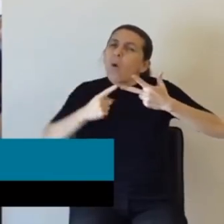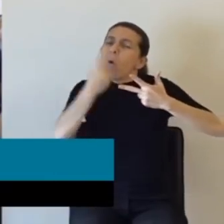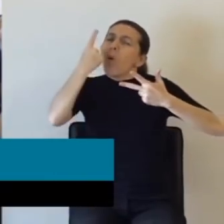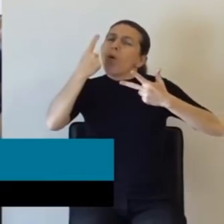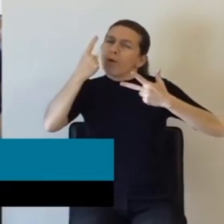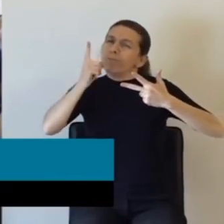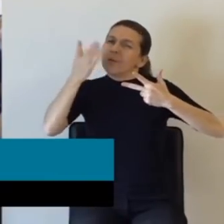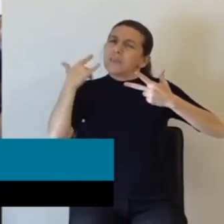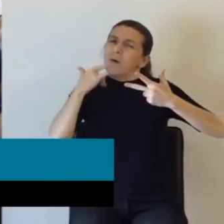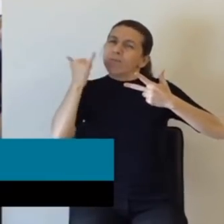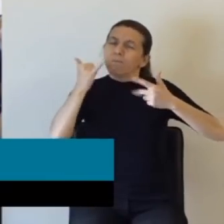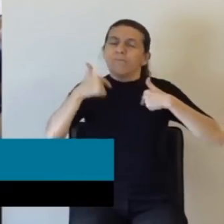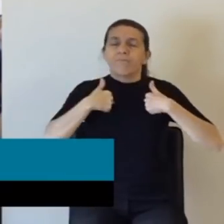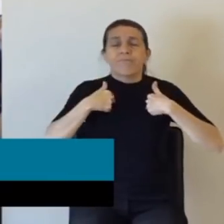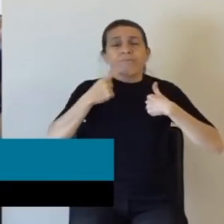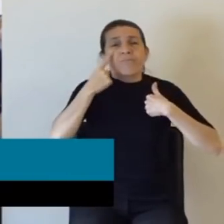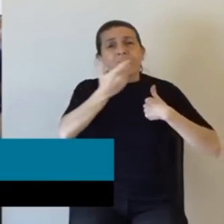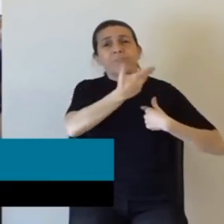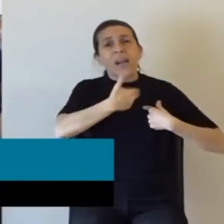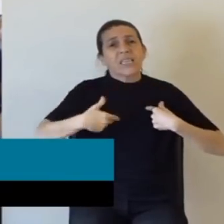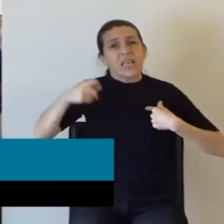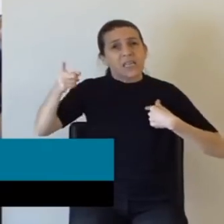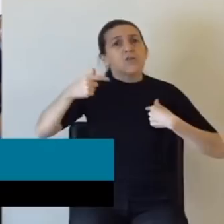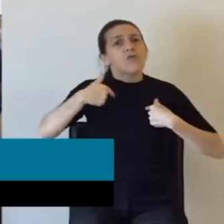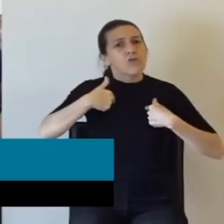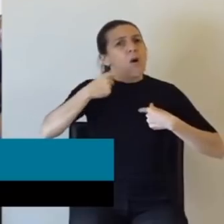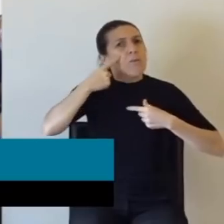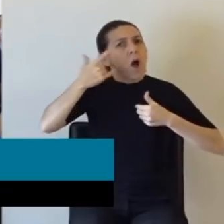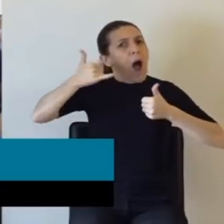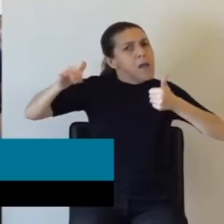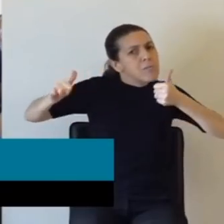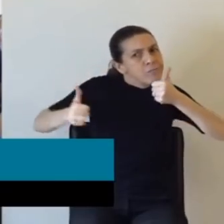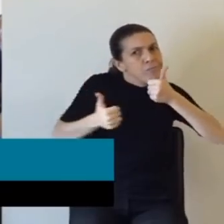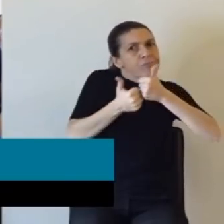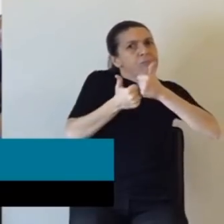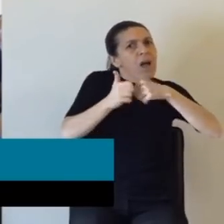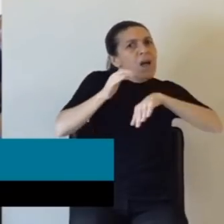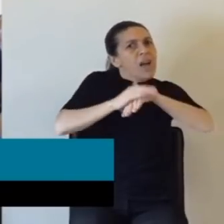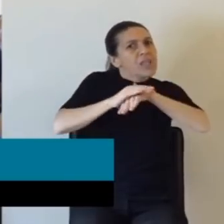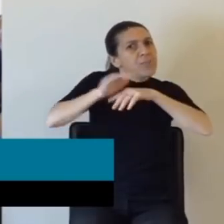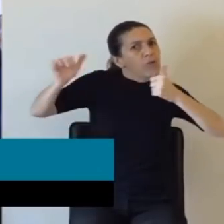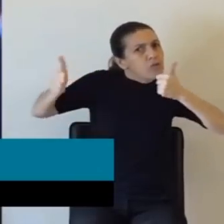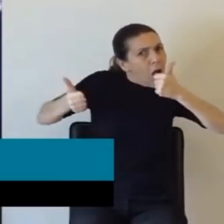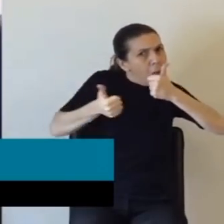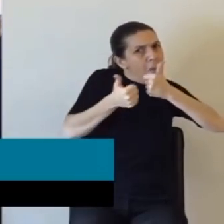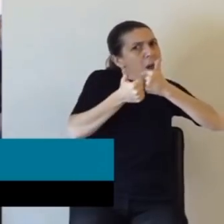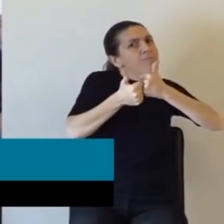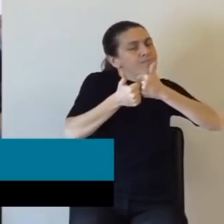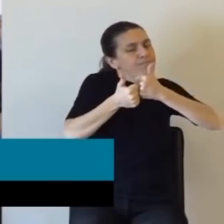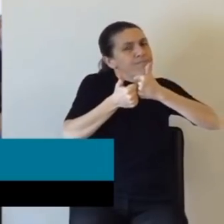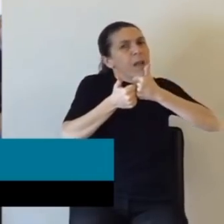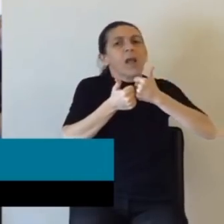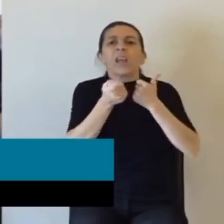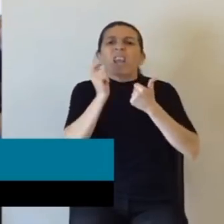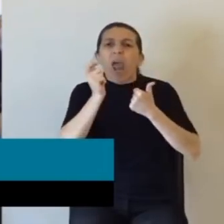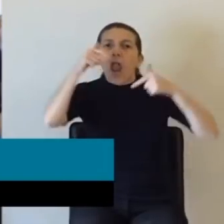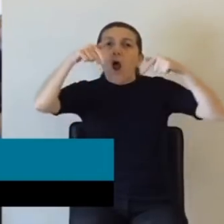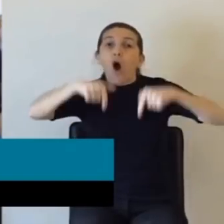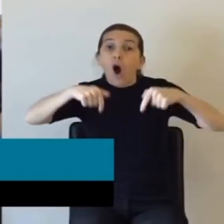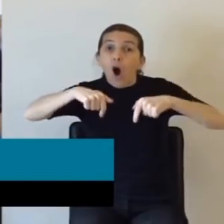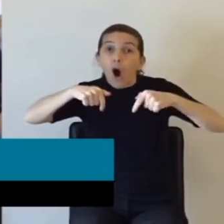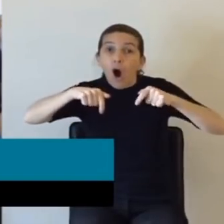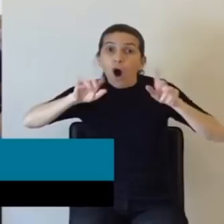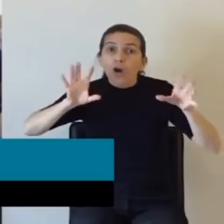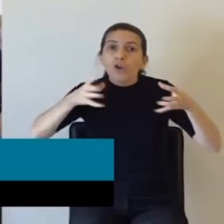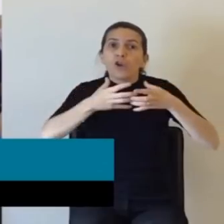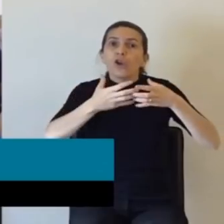que veo una gran corresponsabilidad entre los que hoy forman parte del elenco